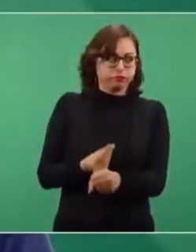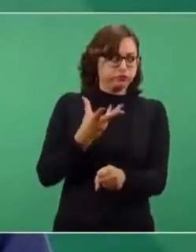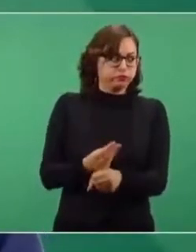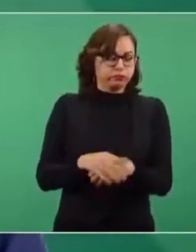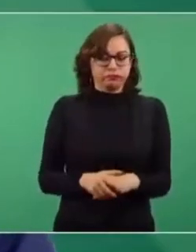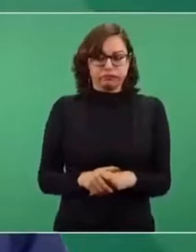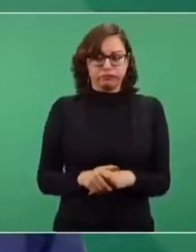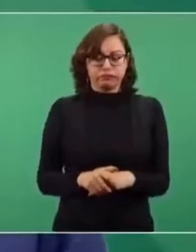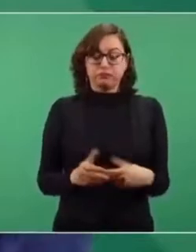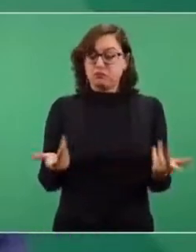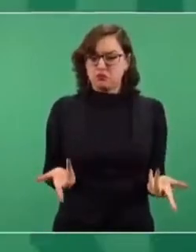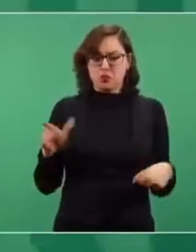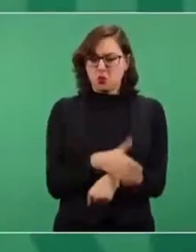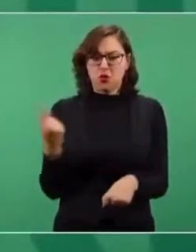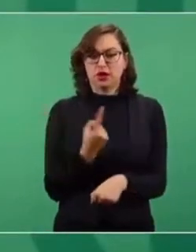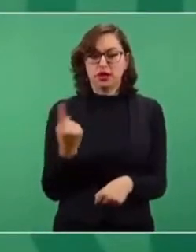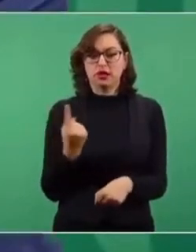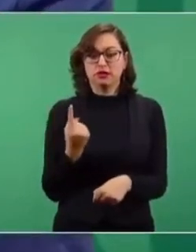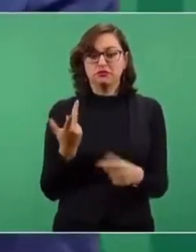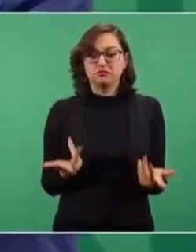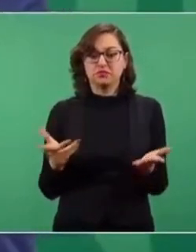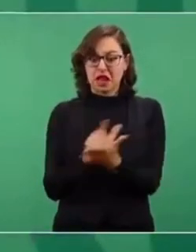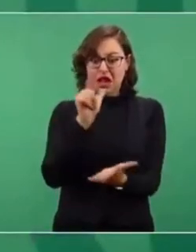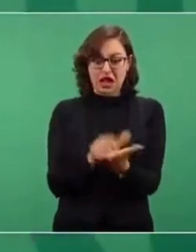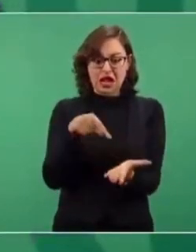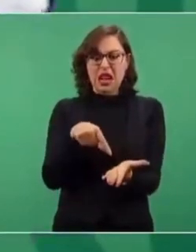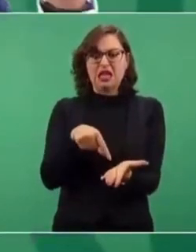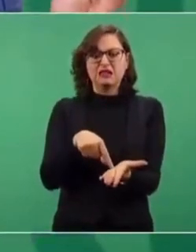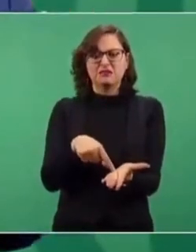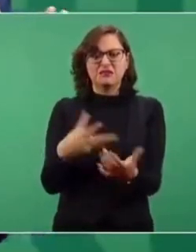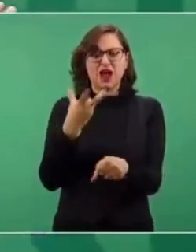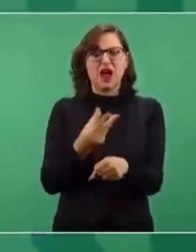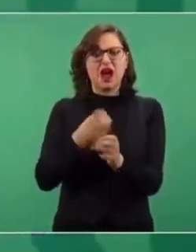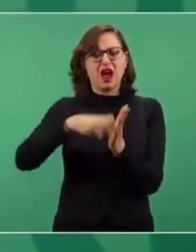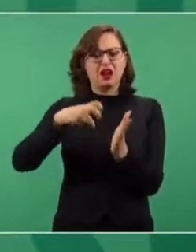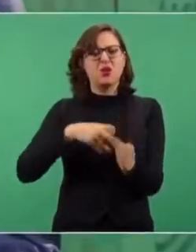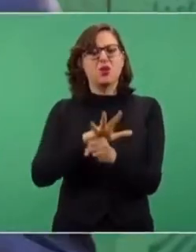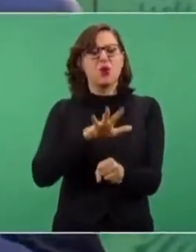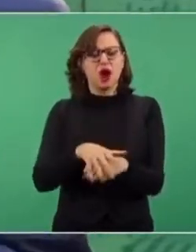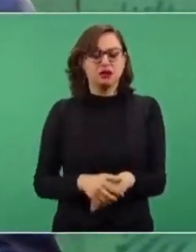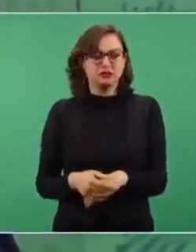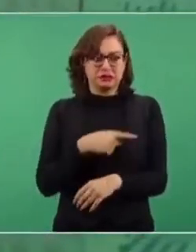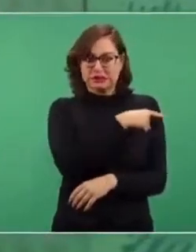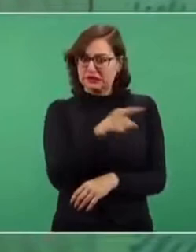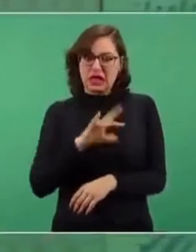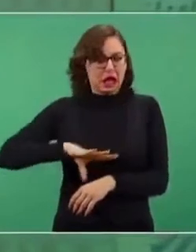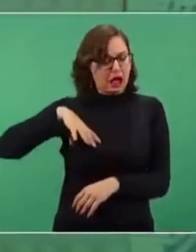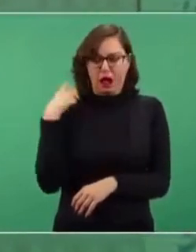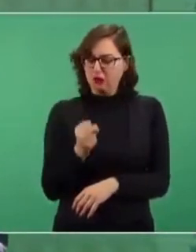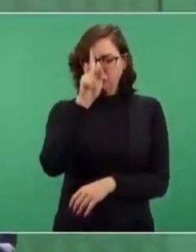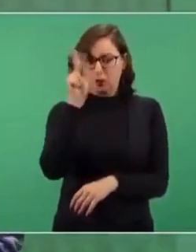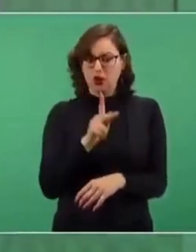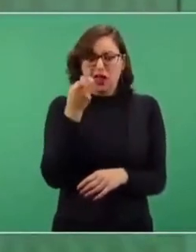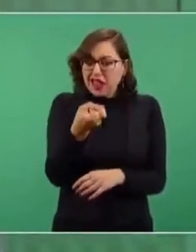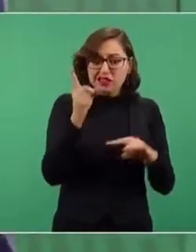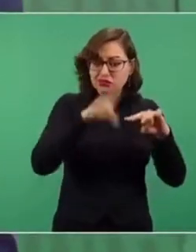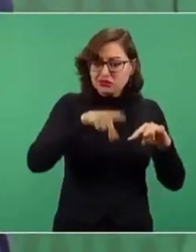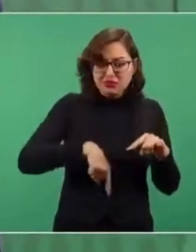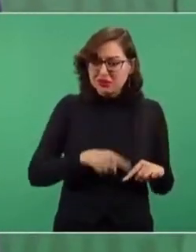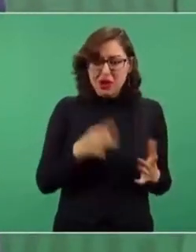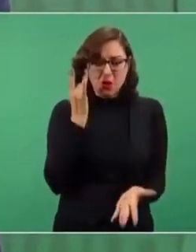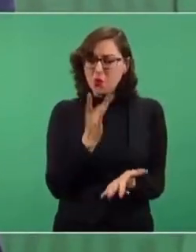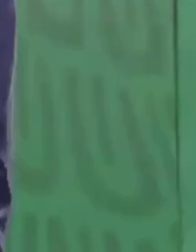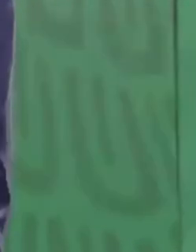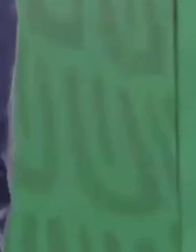Porque esta ley es nada más quitarle las aristas más filosas al esquema